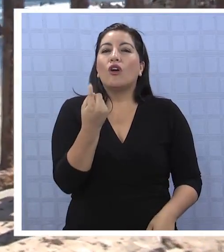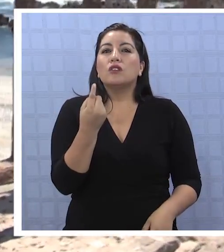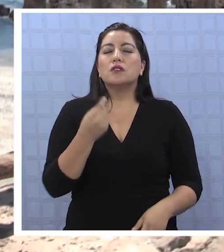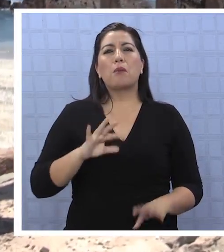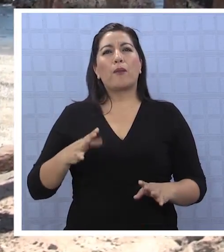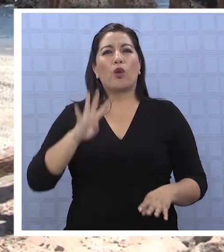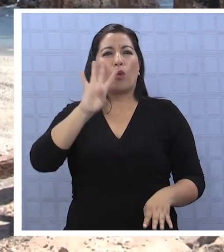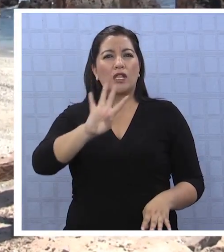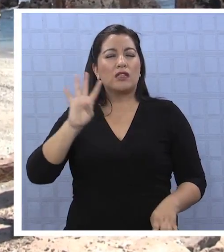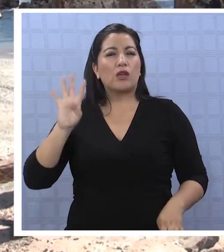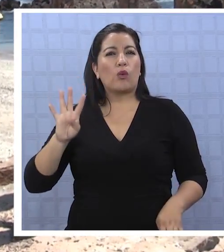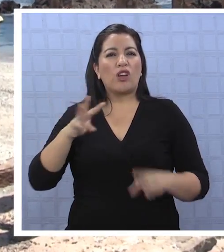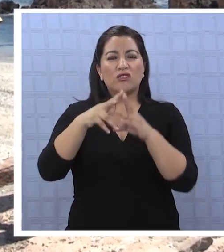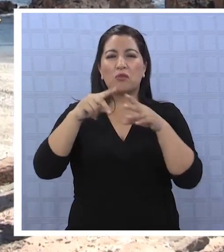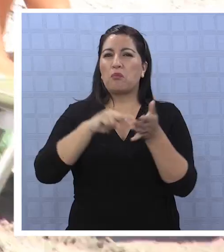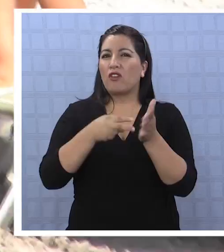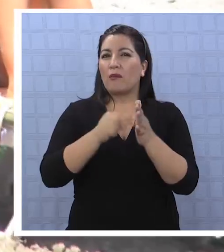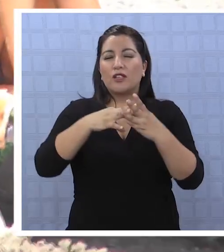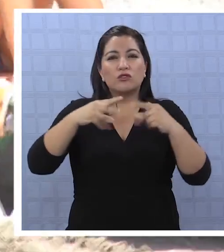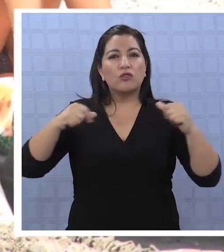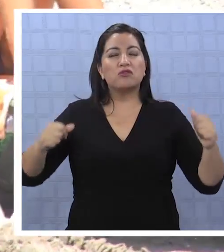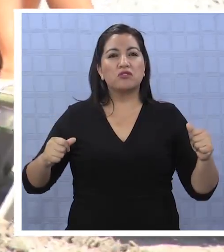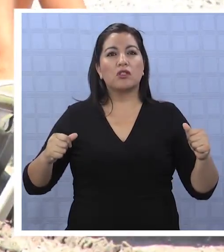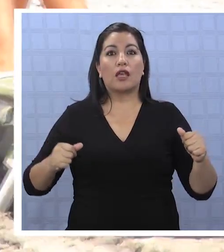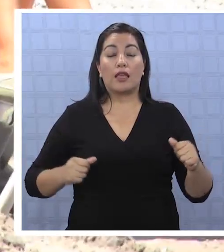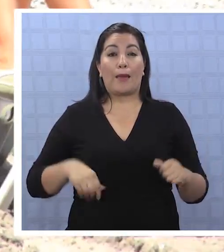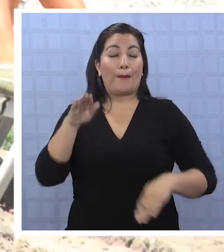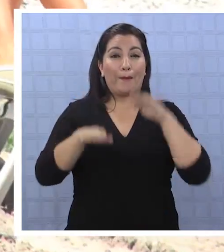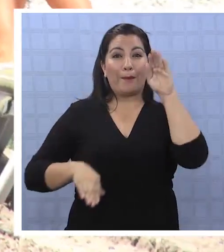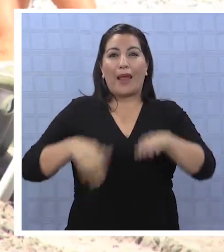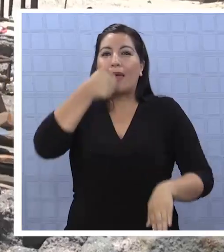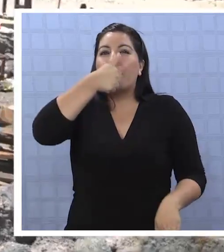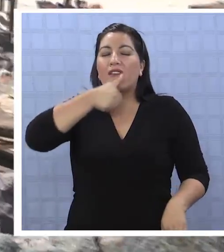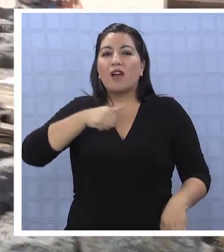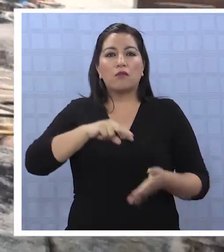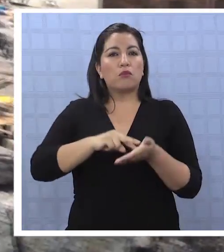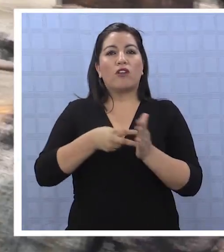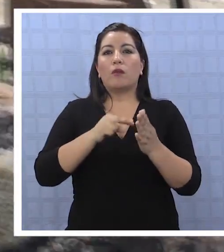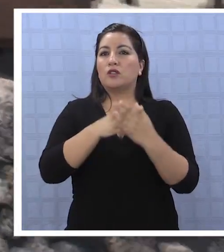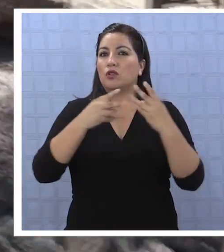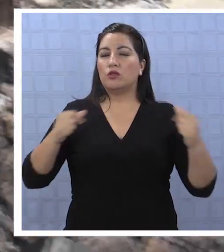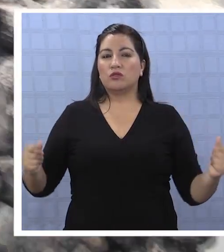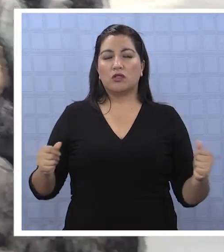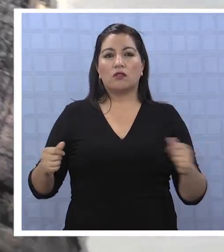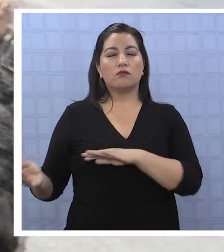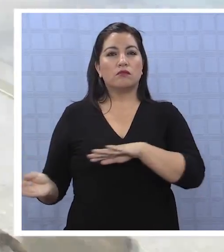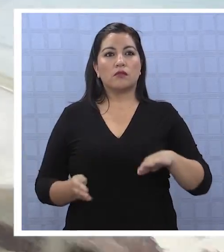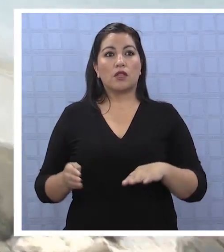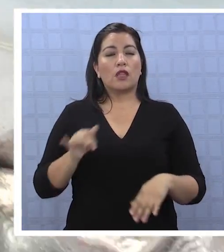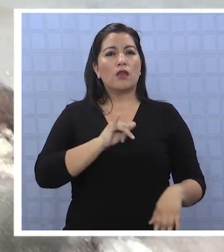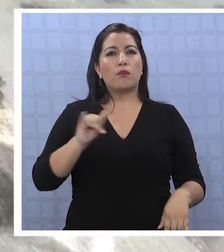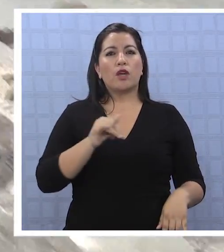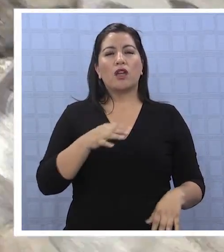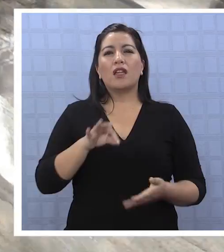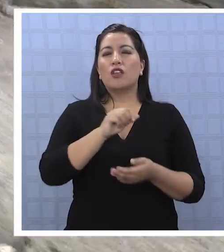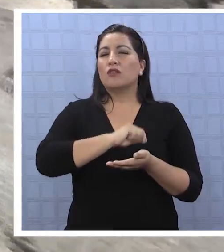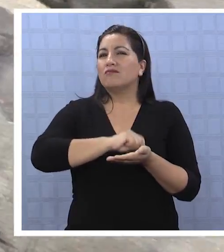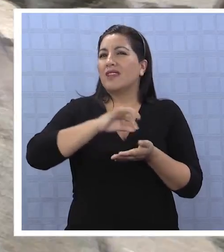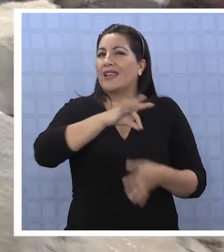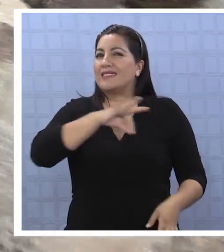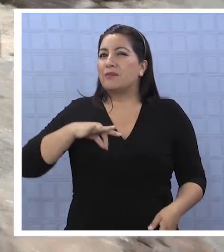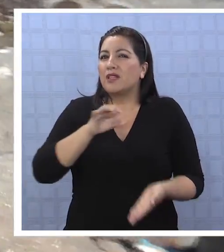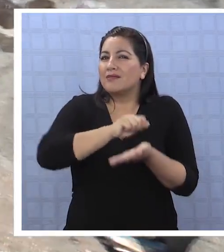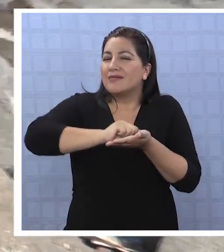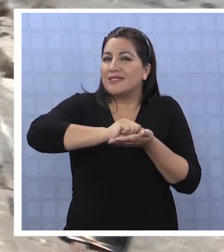casos de playas privadas denunciados y 31 quedaron con accesos habilitados. Concurrimos hasta la Secretaría Regional del